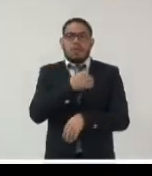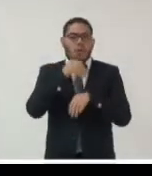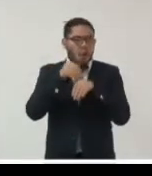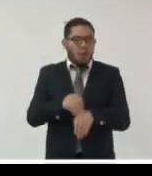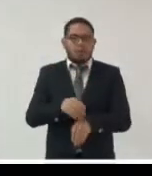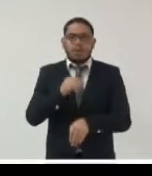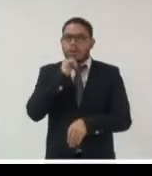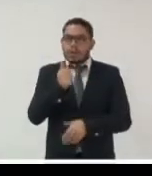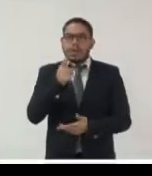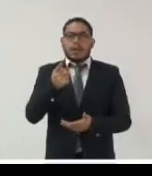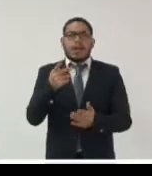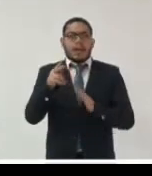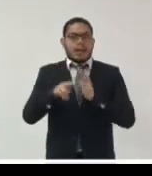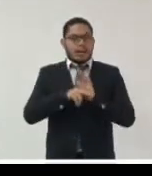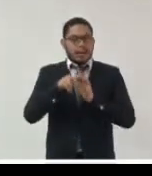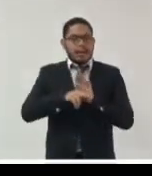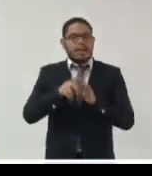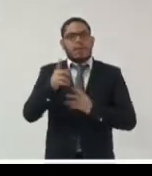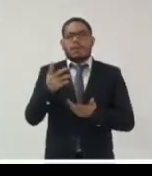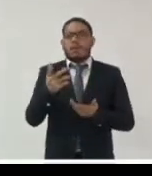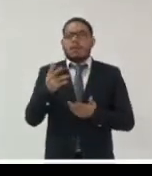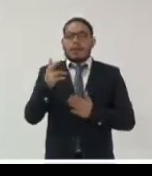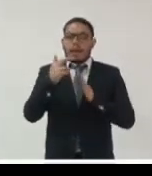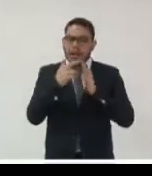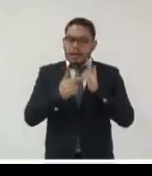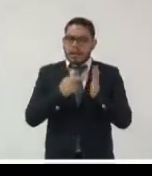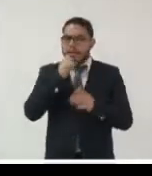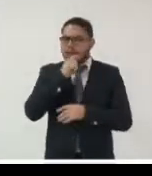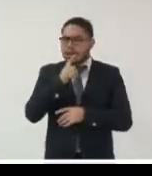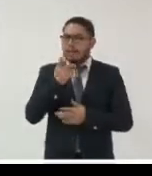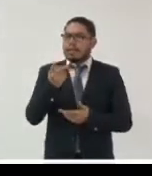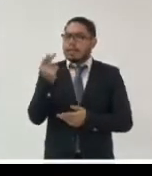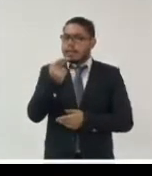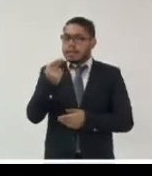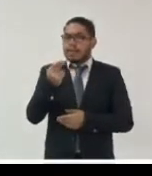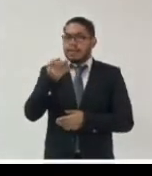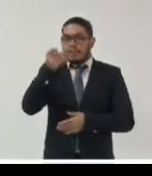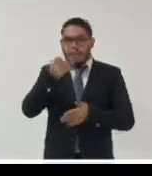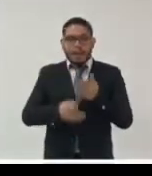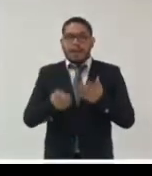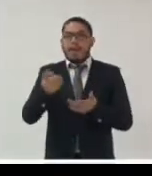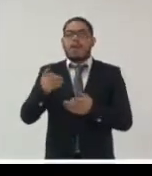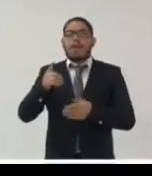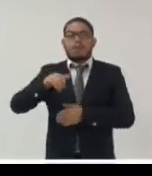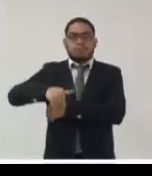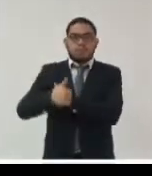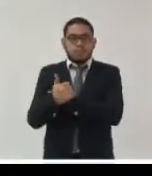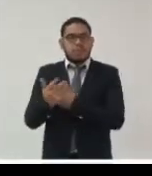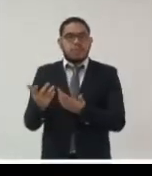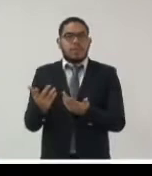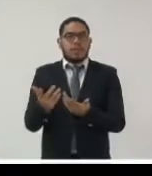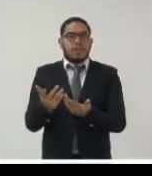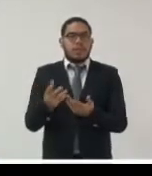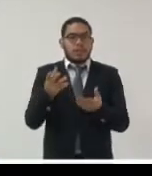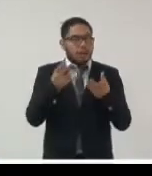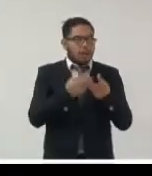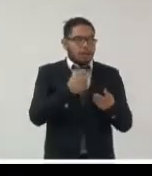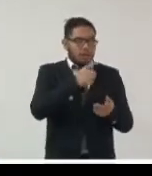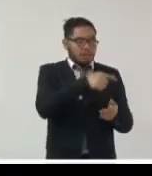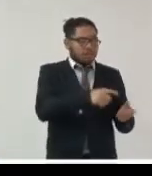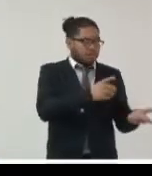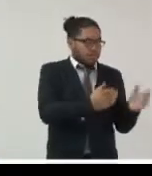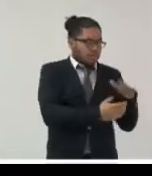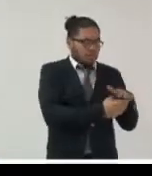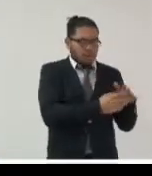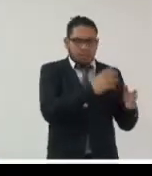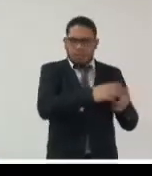estándares los requisitos que dicen que debe de estar bajo cadena de custodia en paquetes se digitaliza se hace un